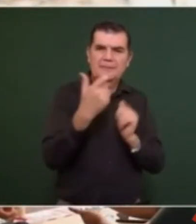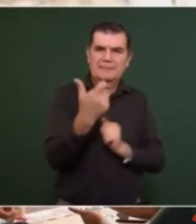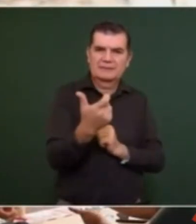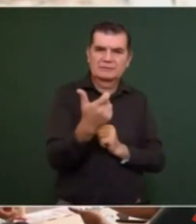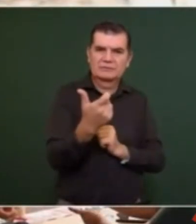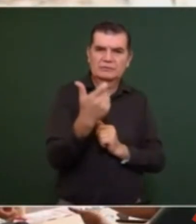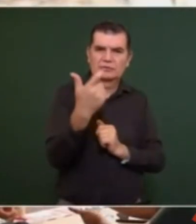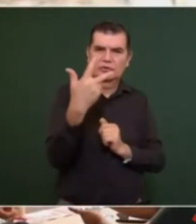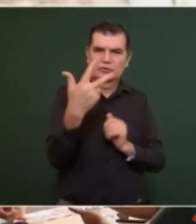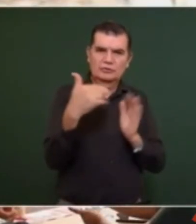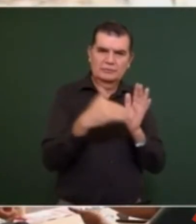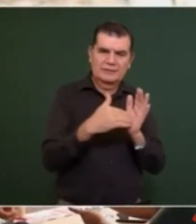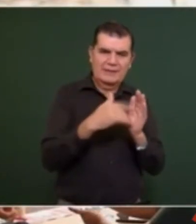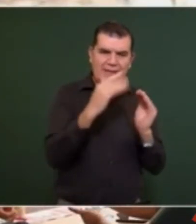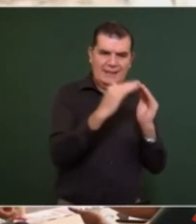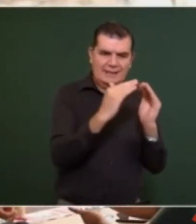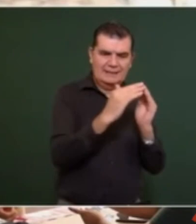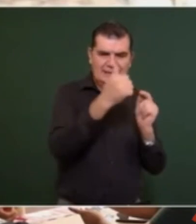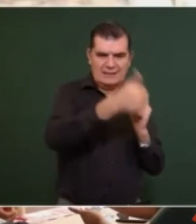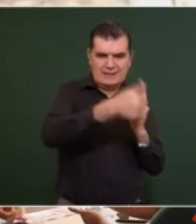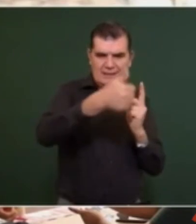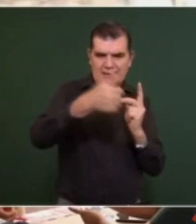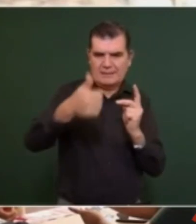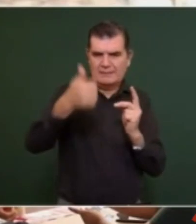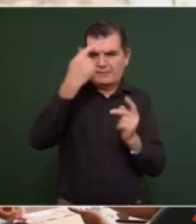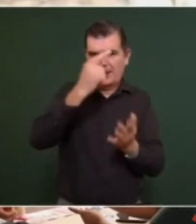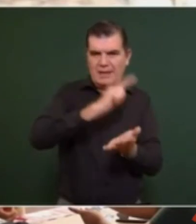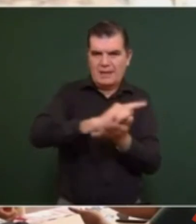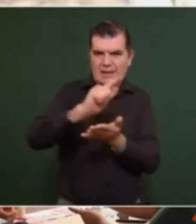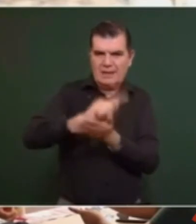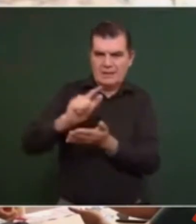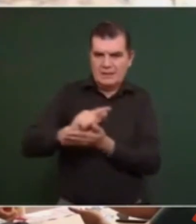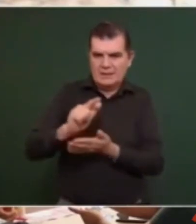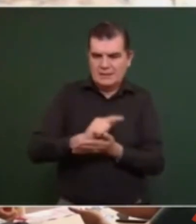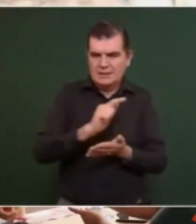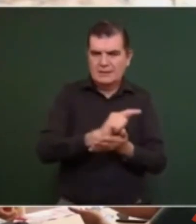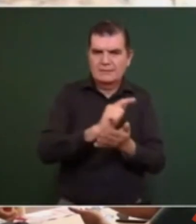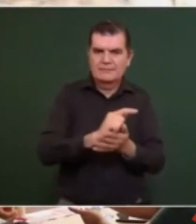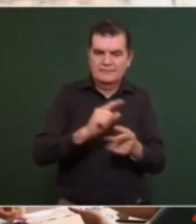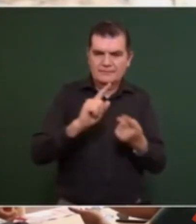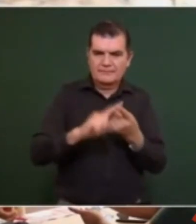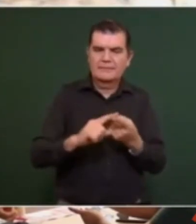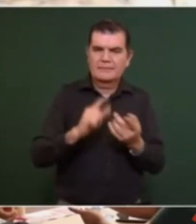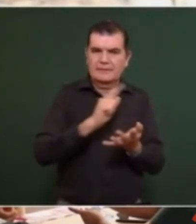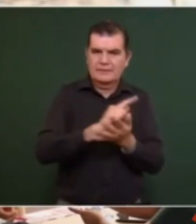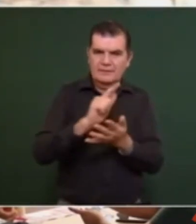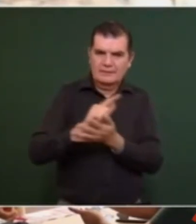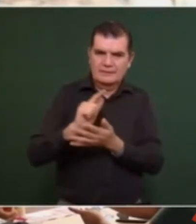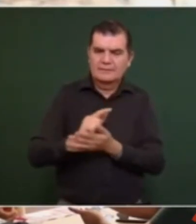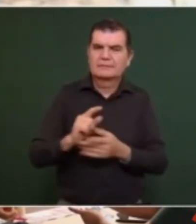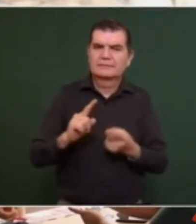por hogar para limpieza limpieza